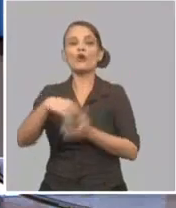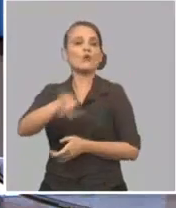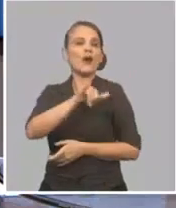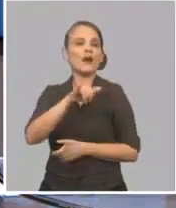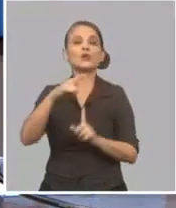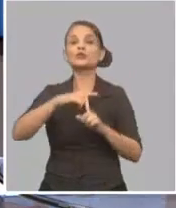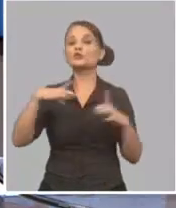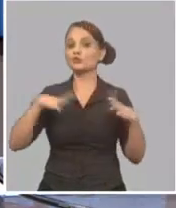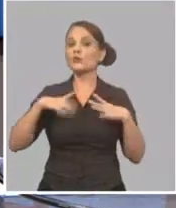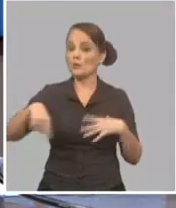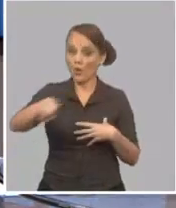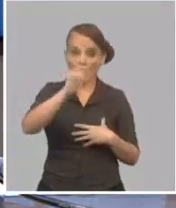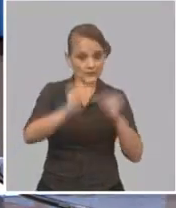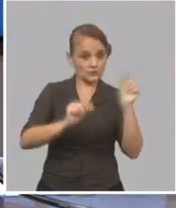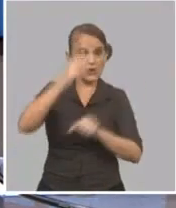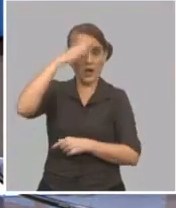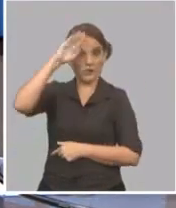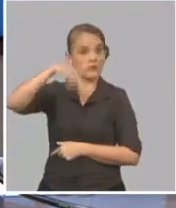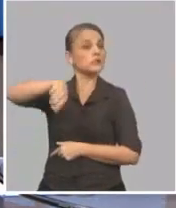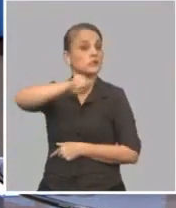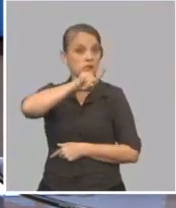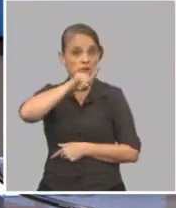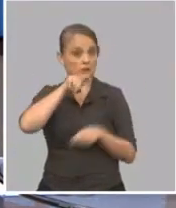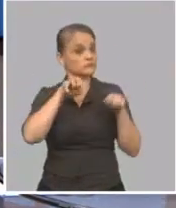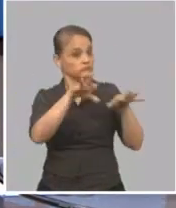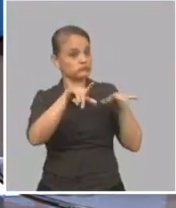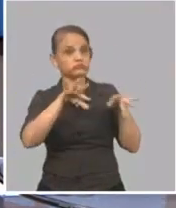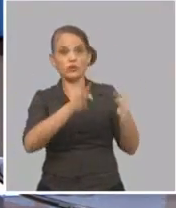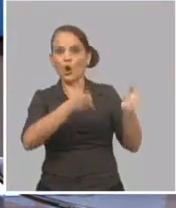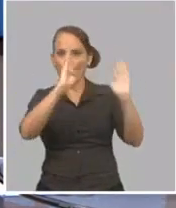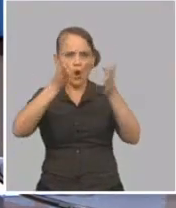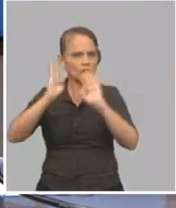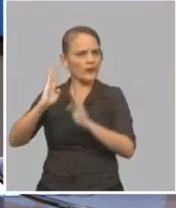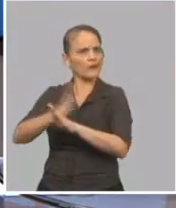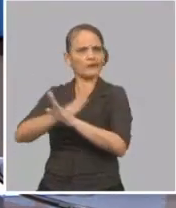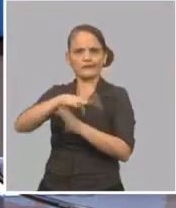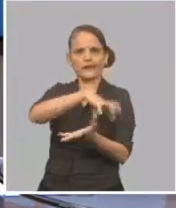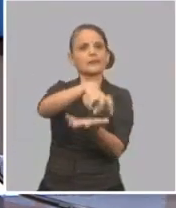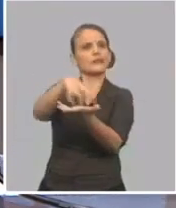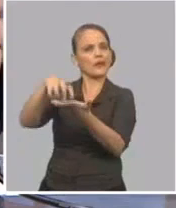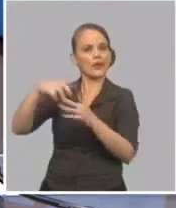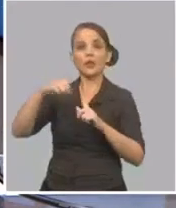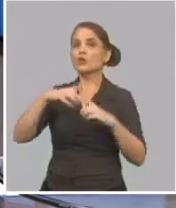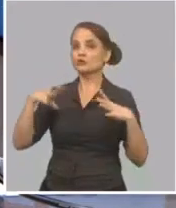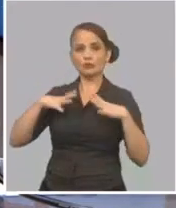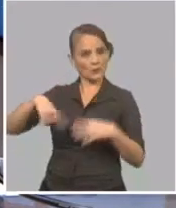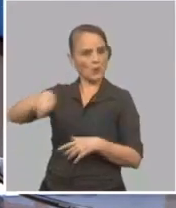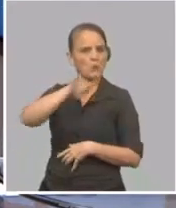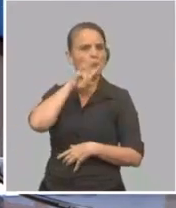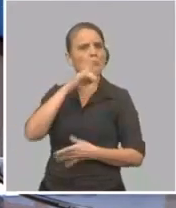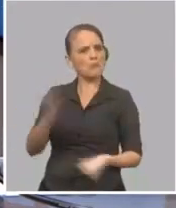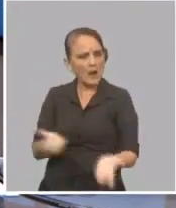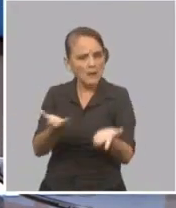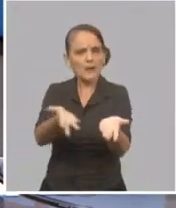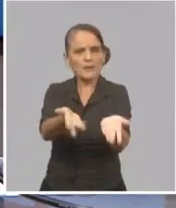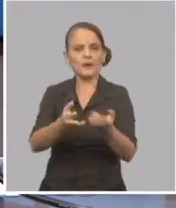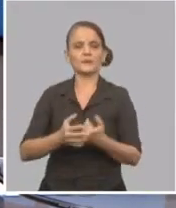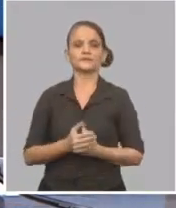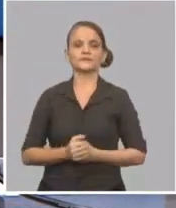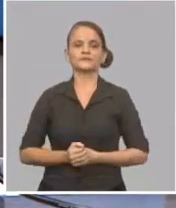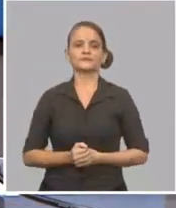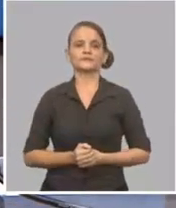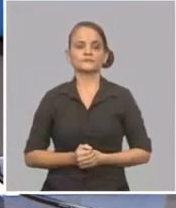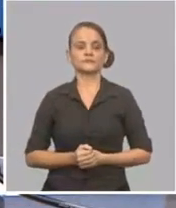nacional, o sea, hacia el mercado interno, para que nos complemente la